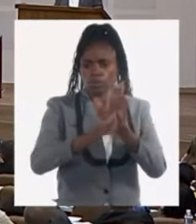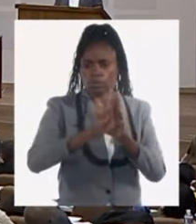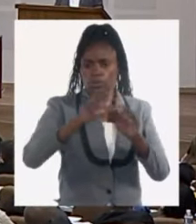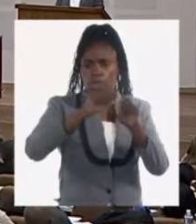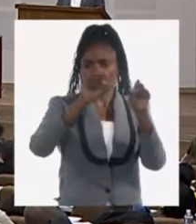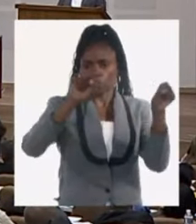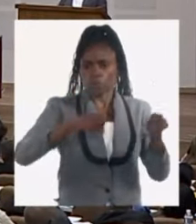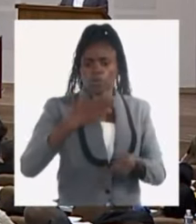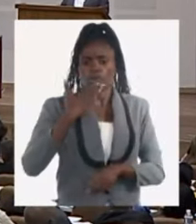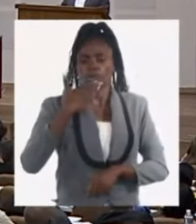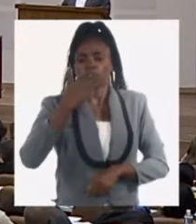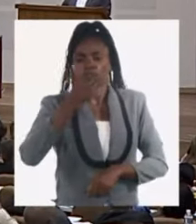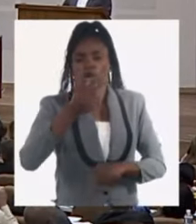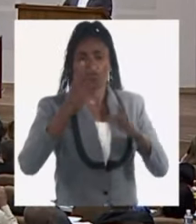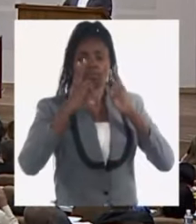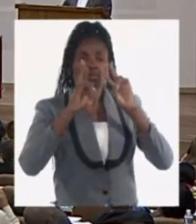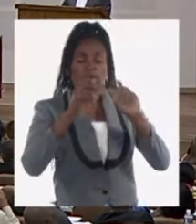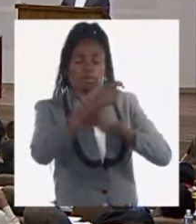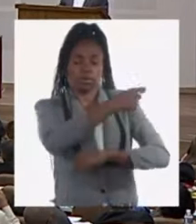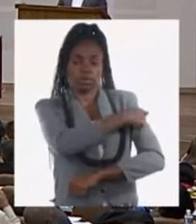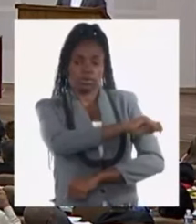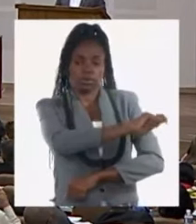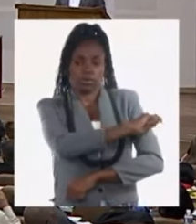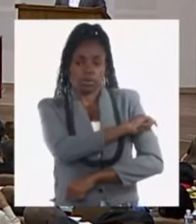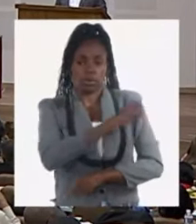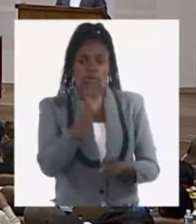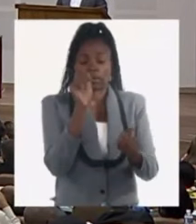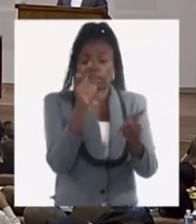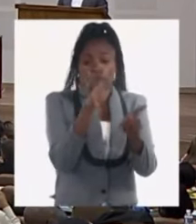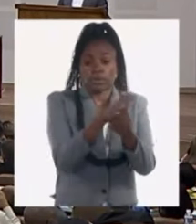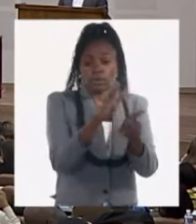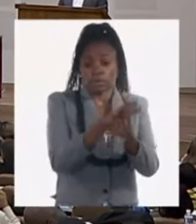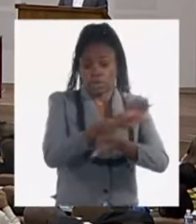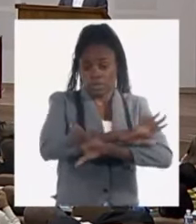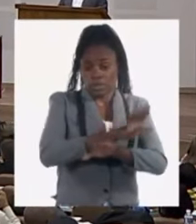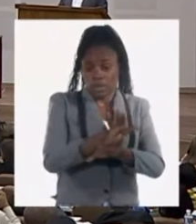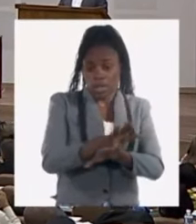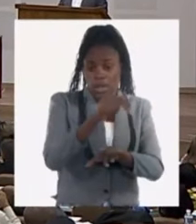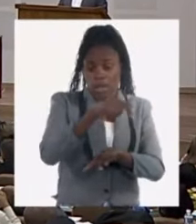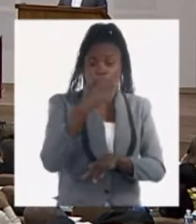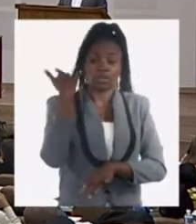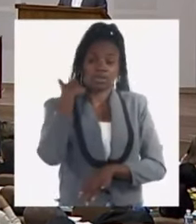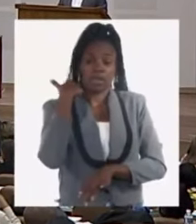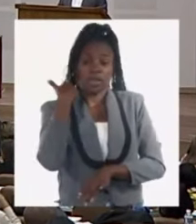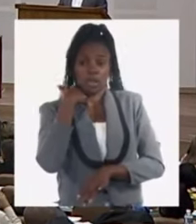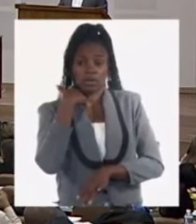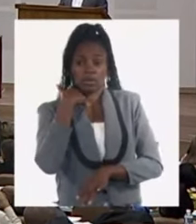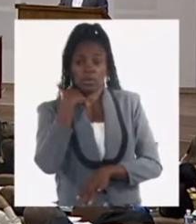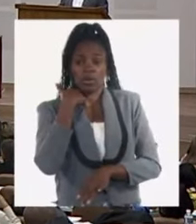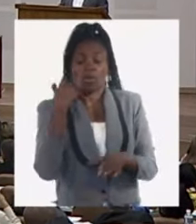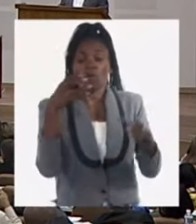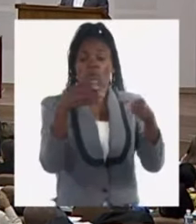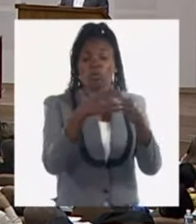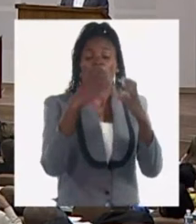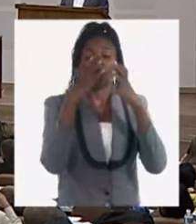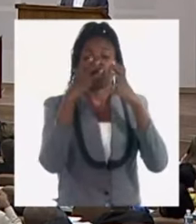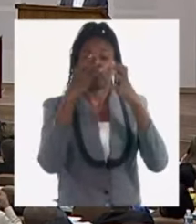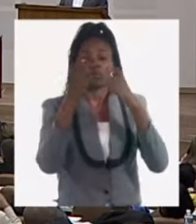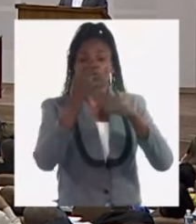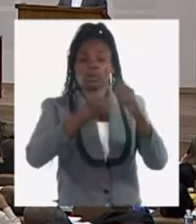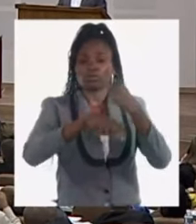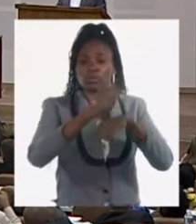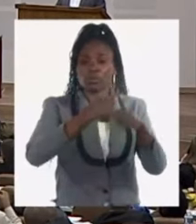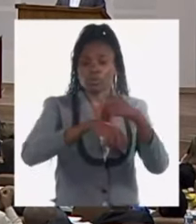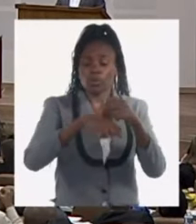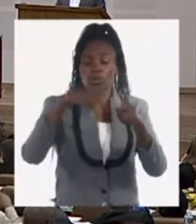y mejora en la calidad de vida de la población y están comenzando o han comenzado ya este año 2023 un grupo importante de negocios con